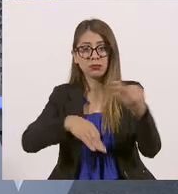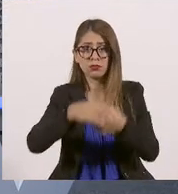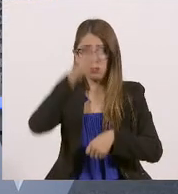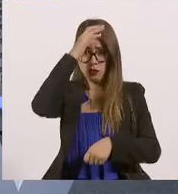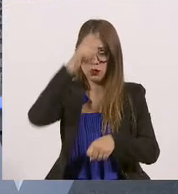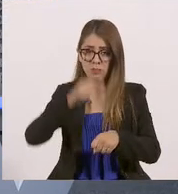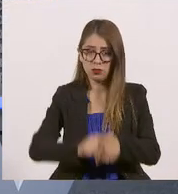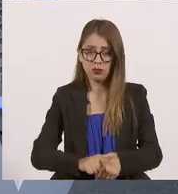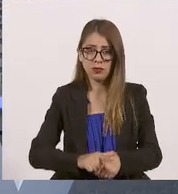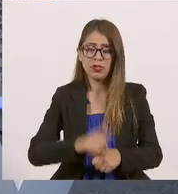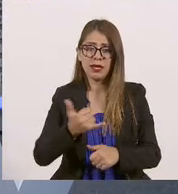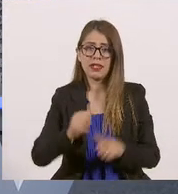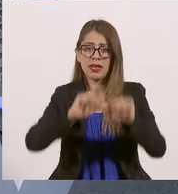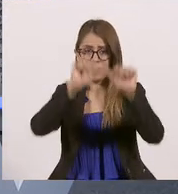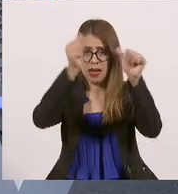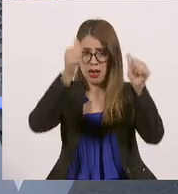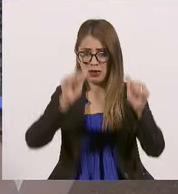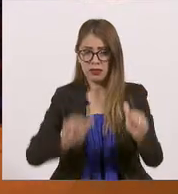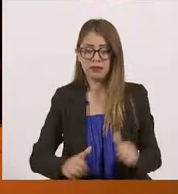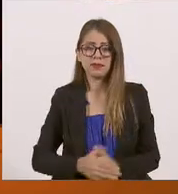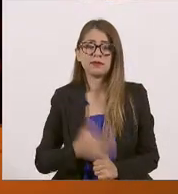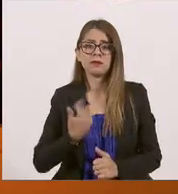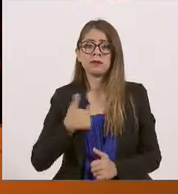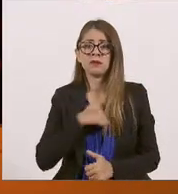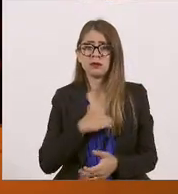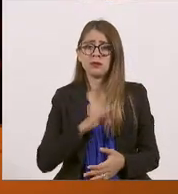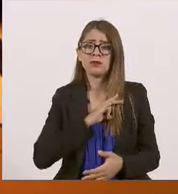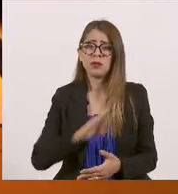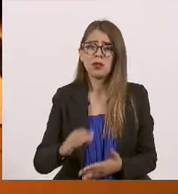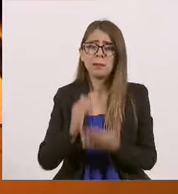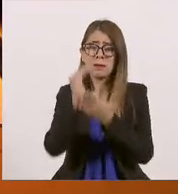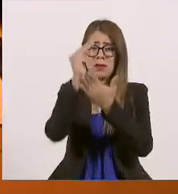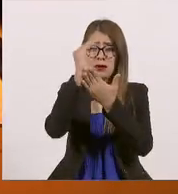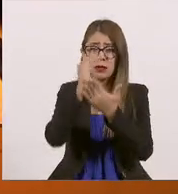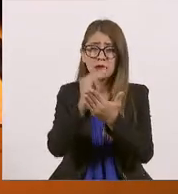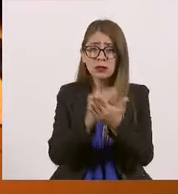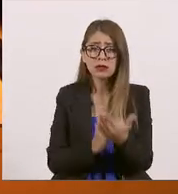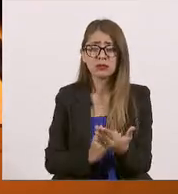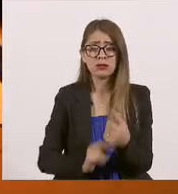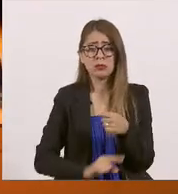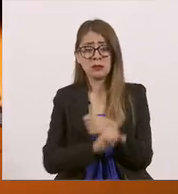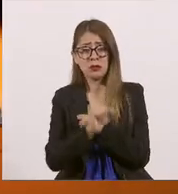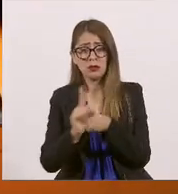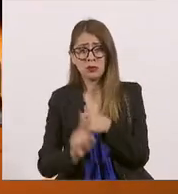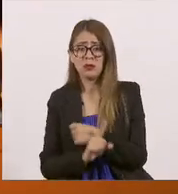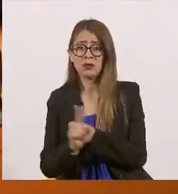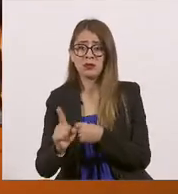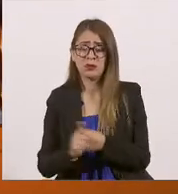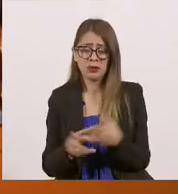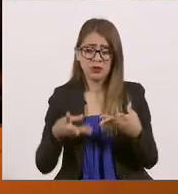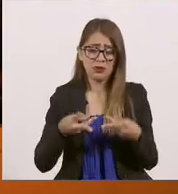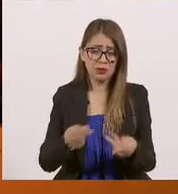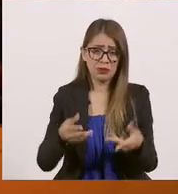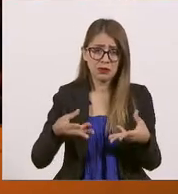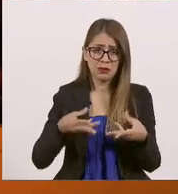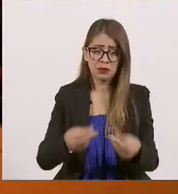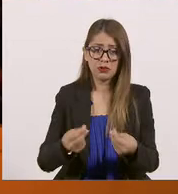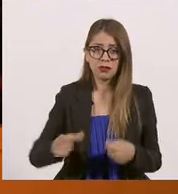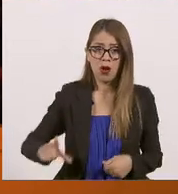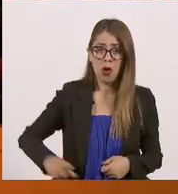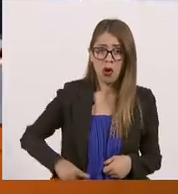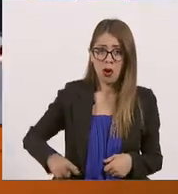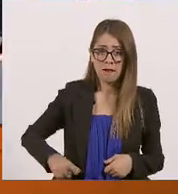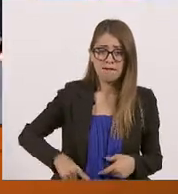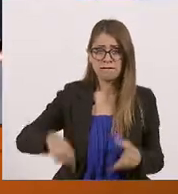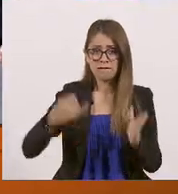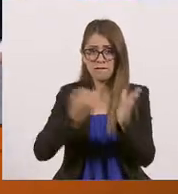y en que podamos reducir lo más posible todo lo que tiene que ver con gastos de operación gubernamental para